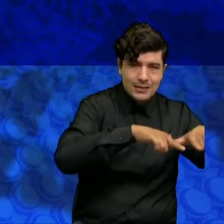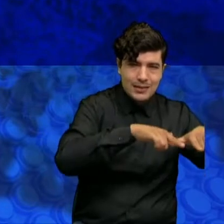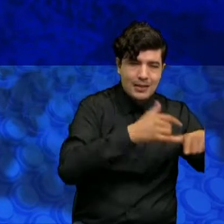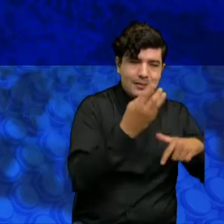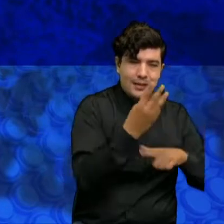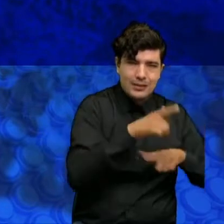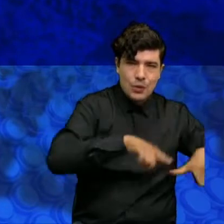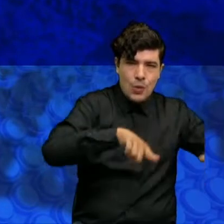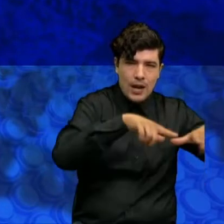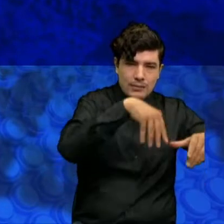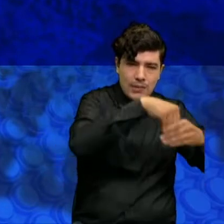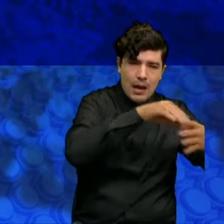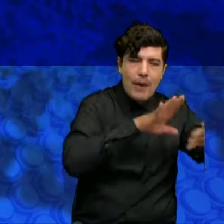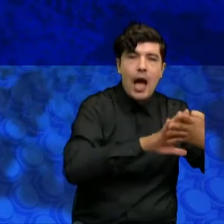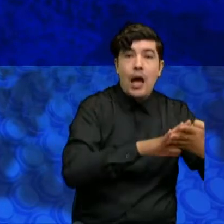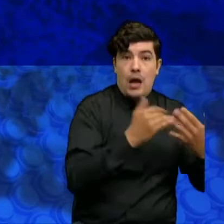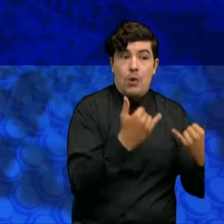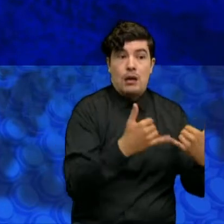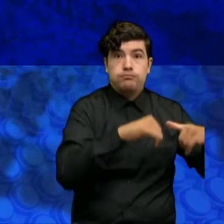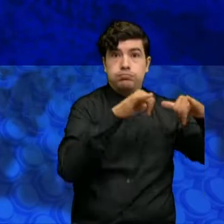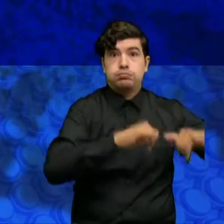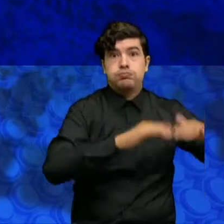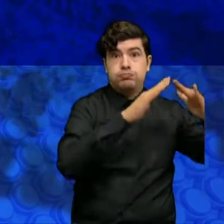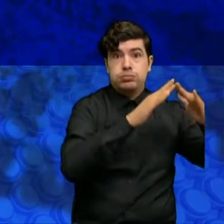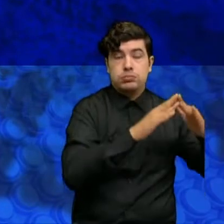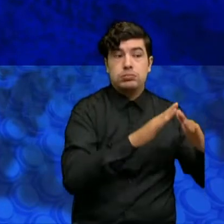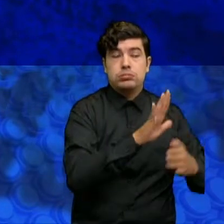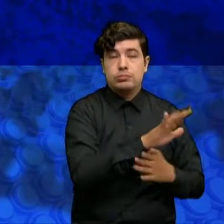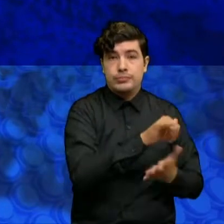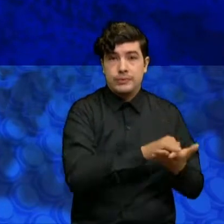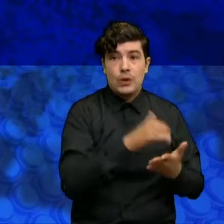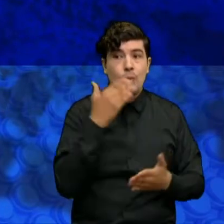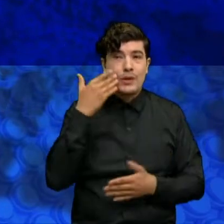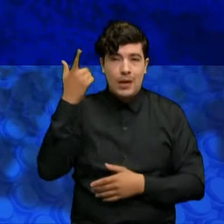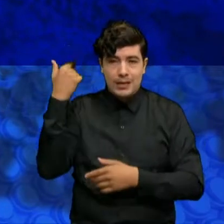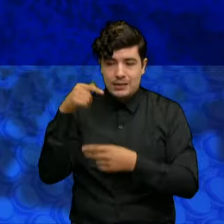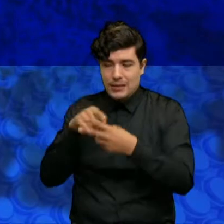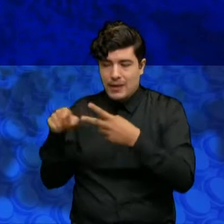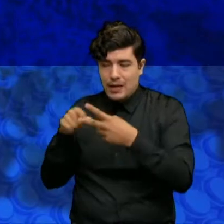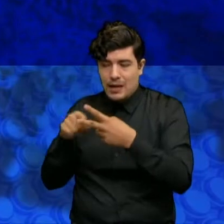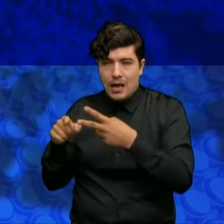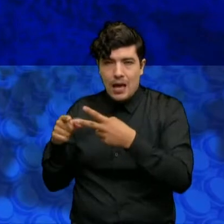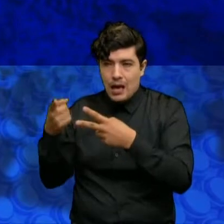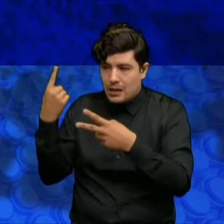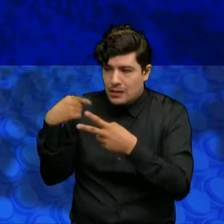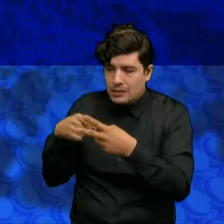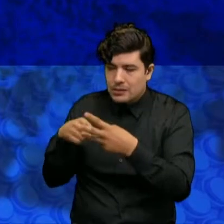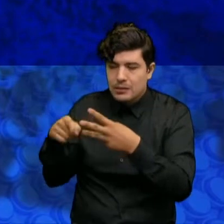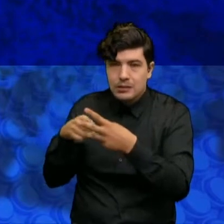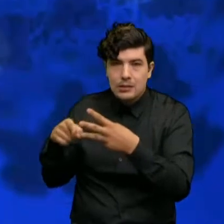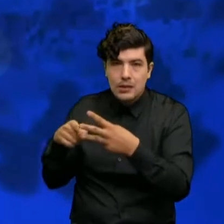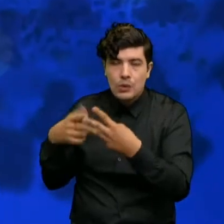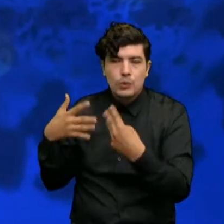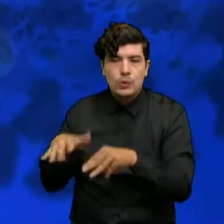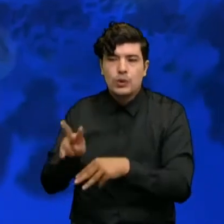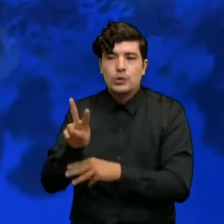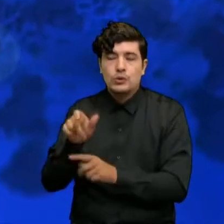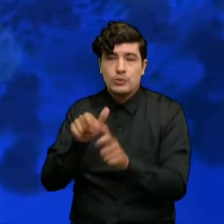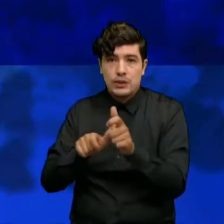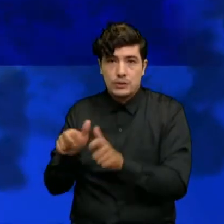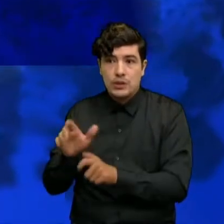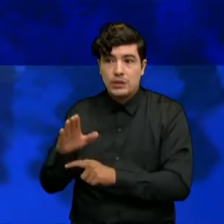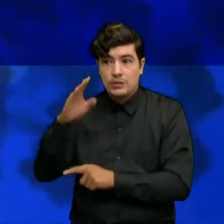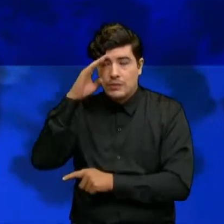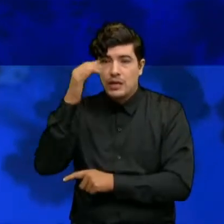Mende que hubo entre la semana anterior y la otra 12 funcionarios que fallecieron